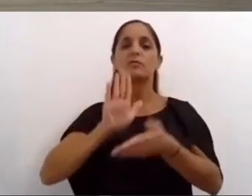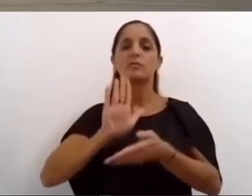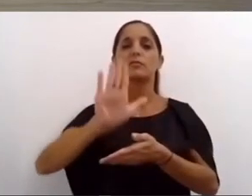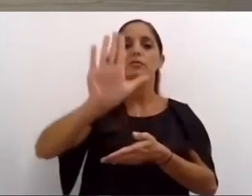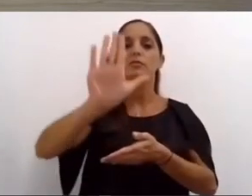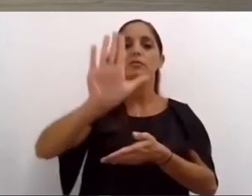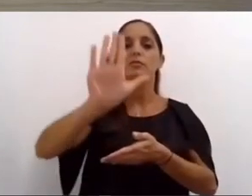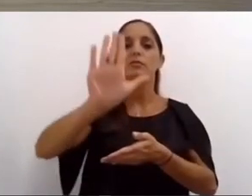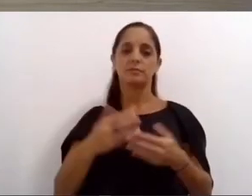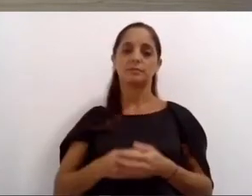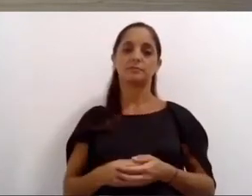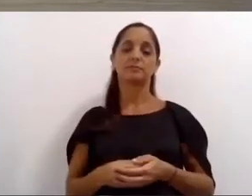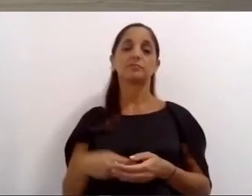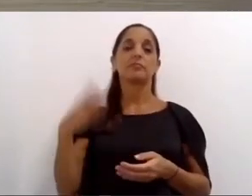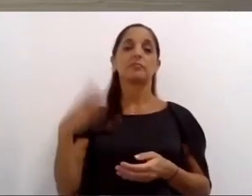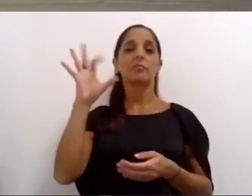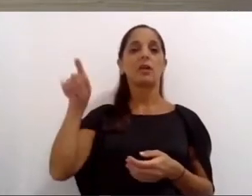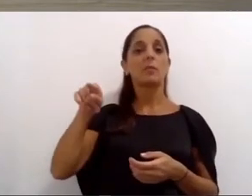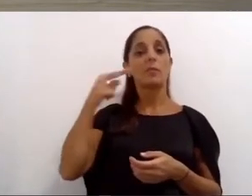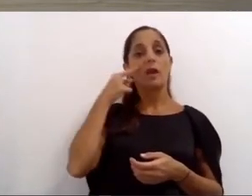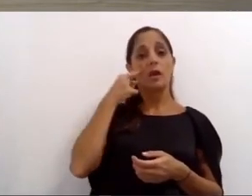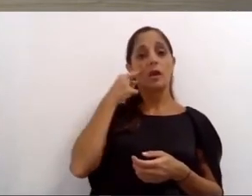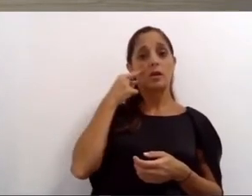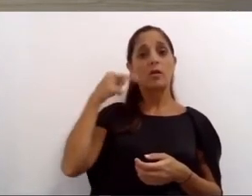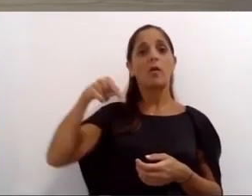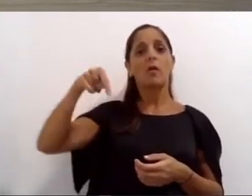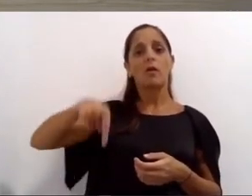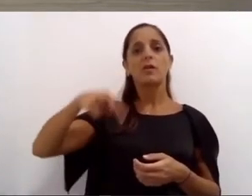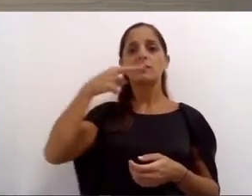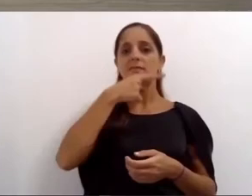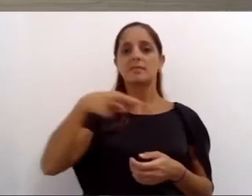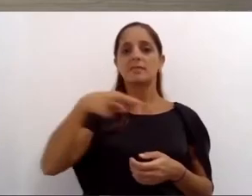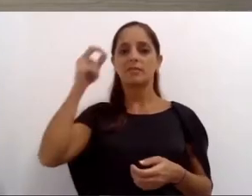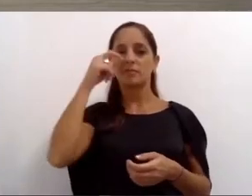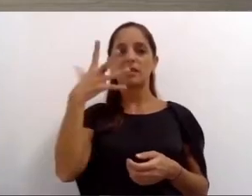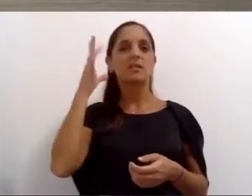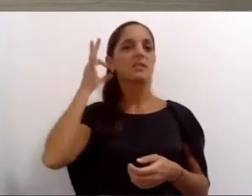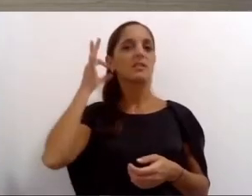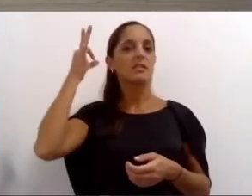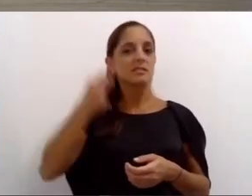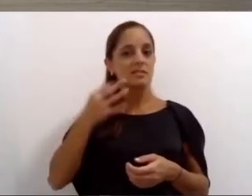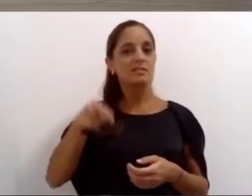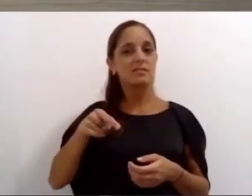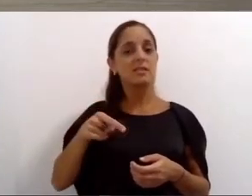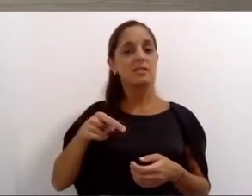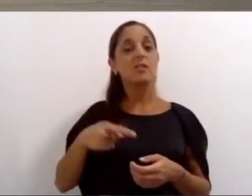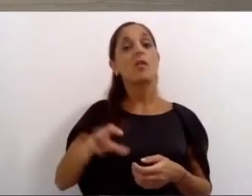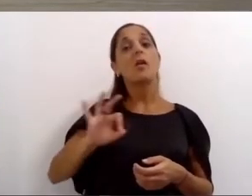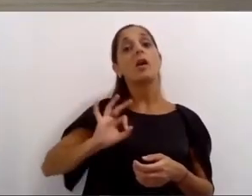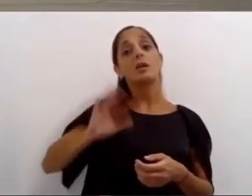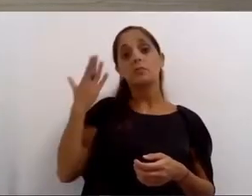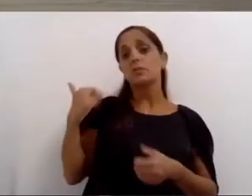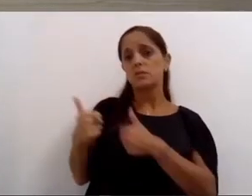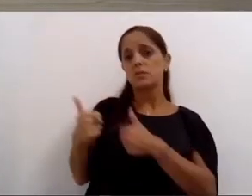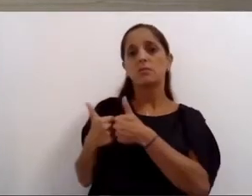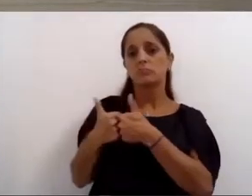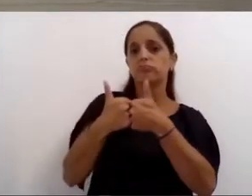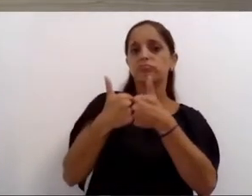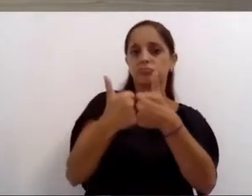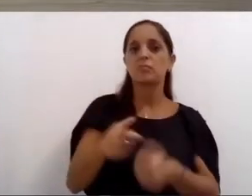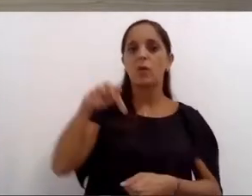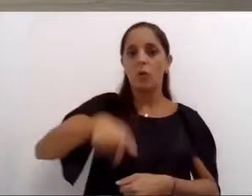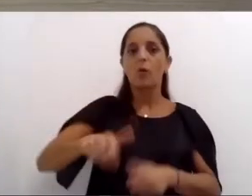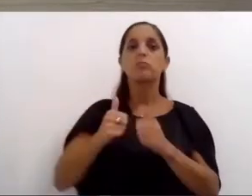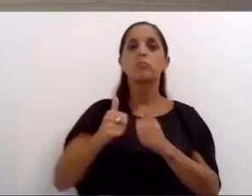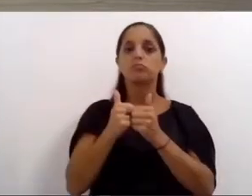este banco que cumplió 125 años nos acompañó mucho durante la pandemia y nos sigue acompañando